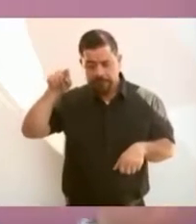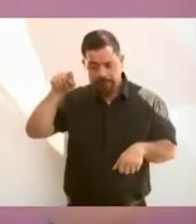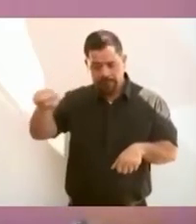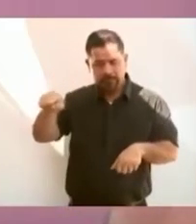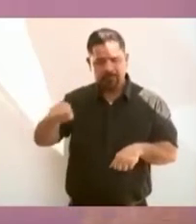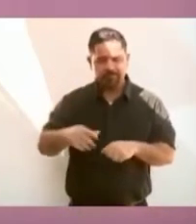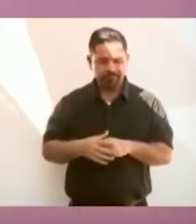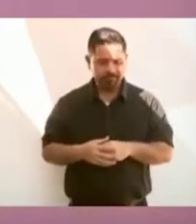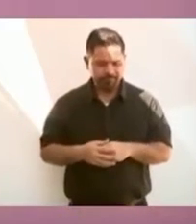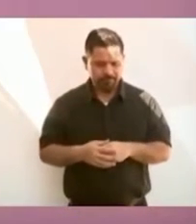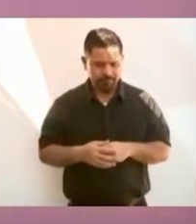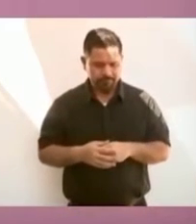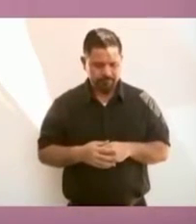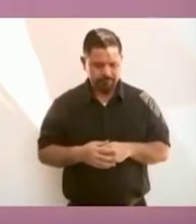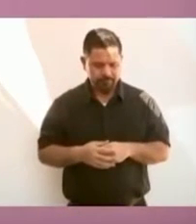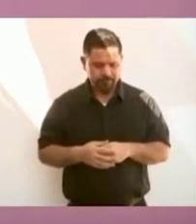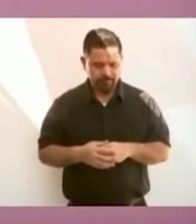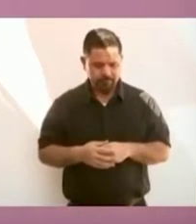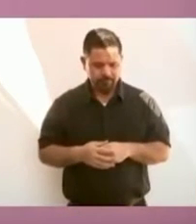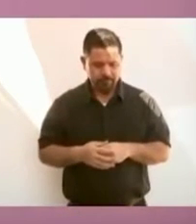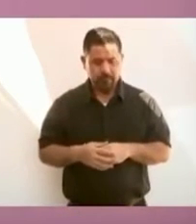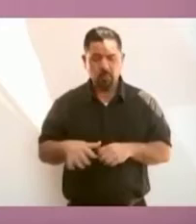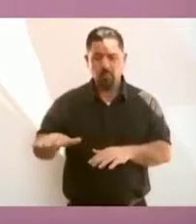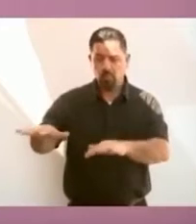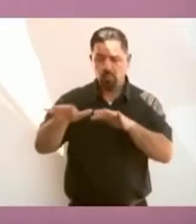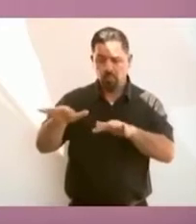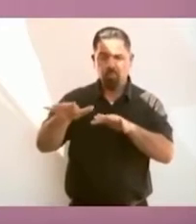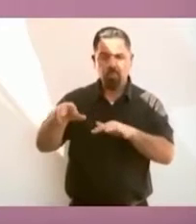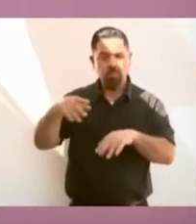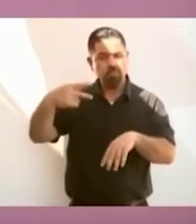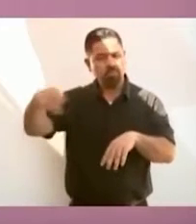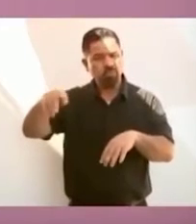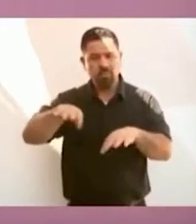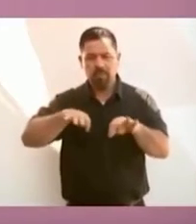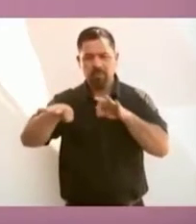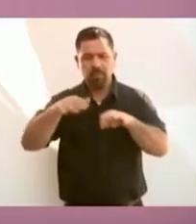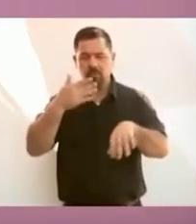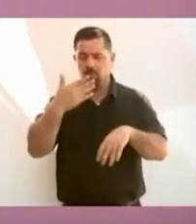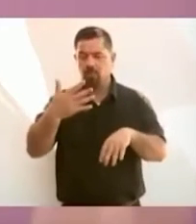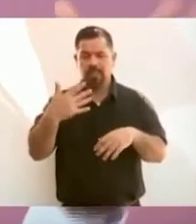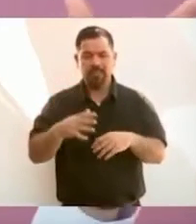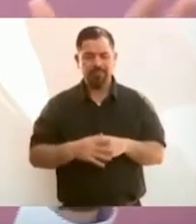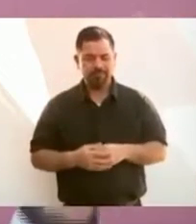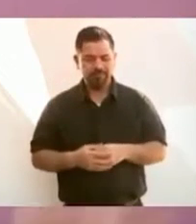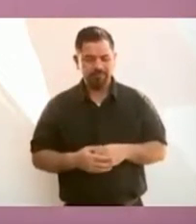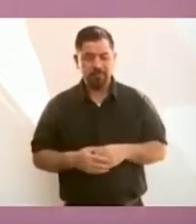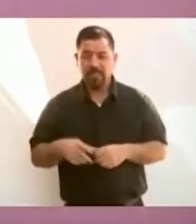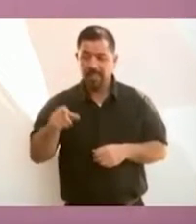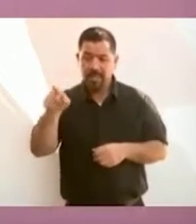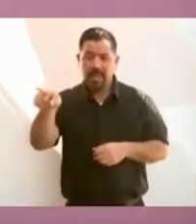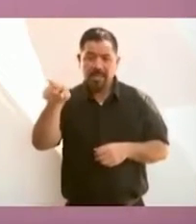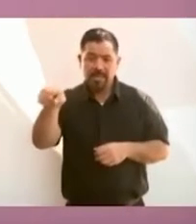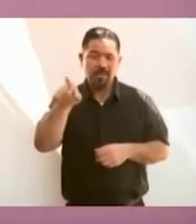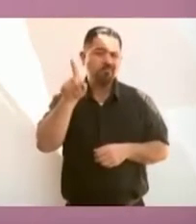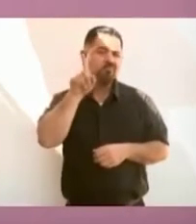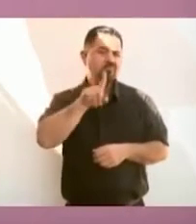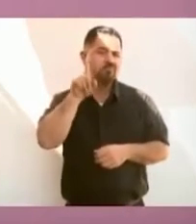extraordinaria como gobernadora.